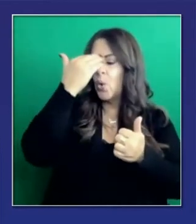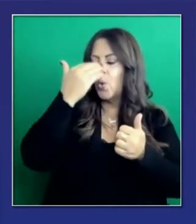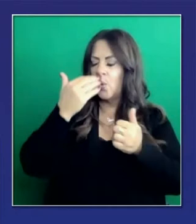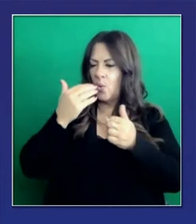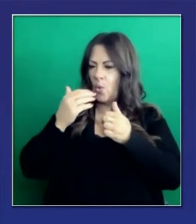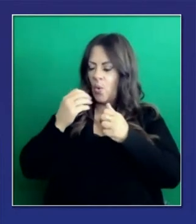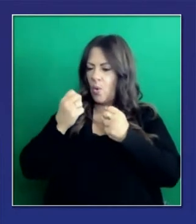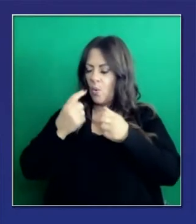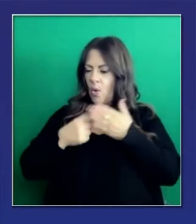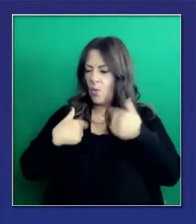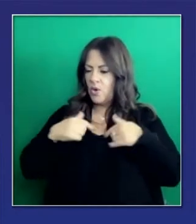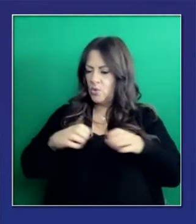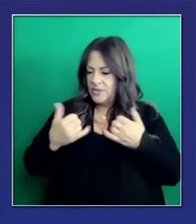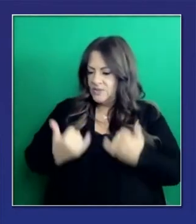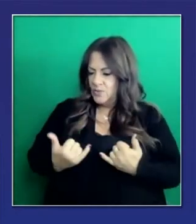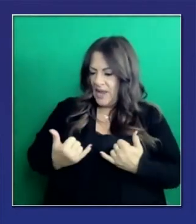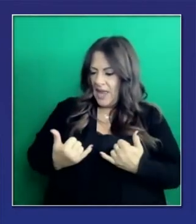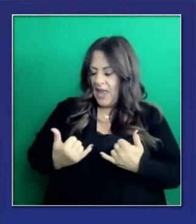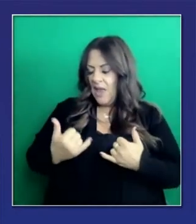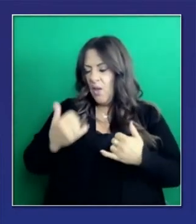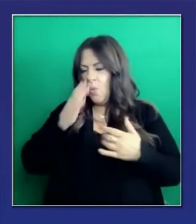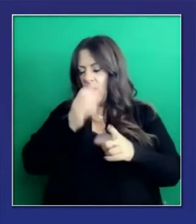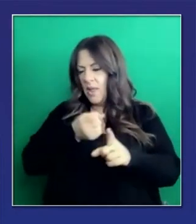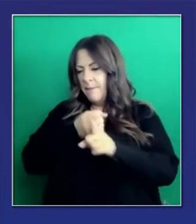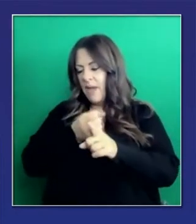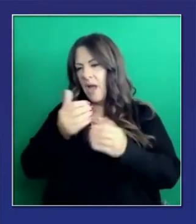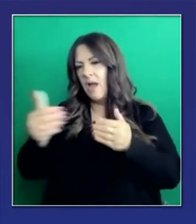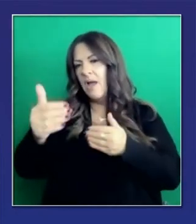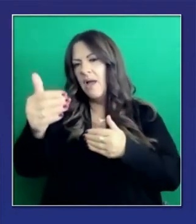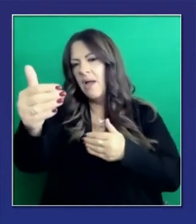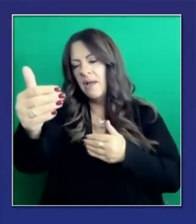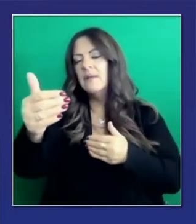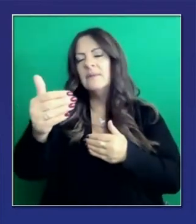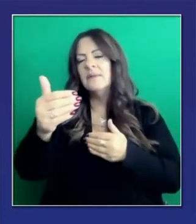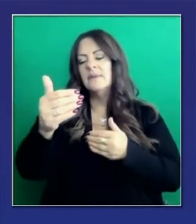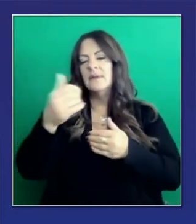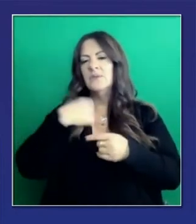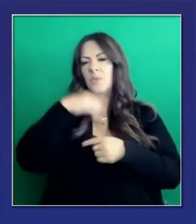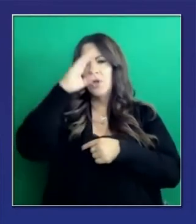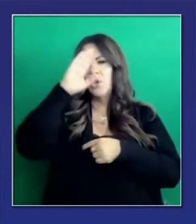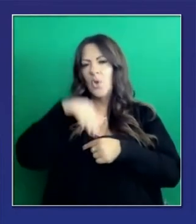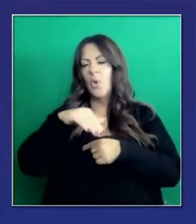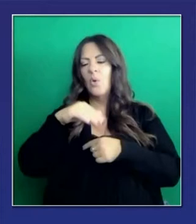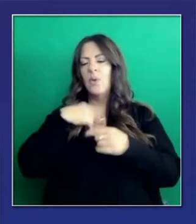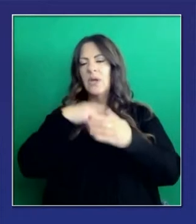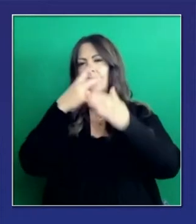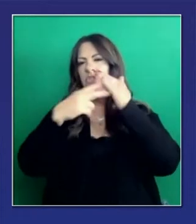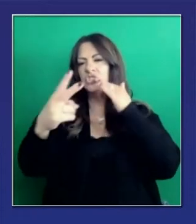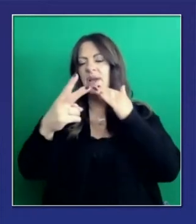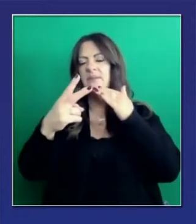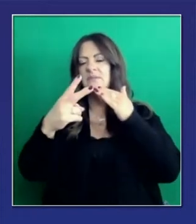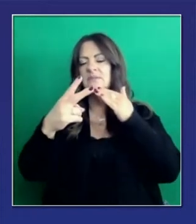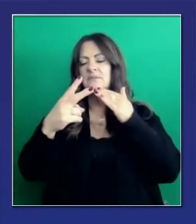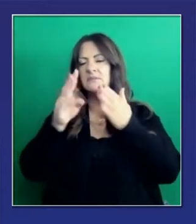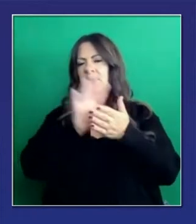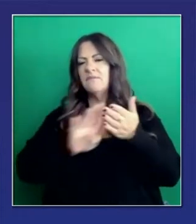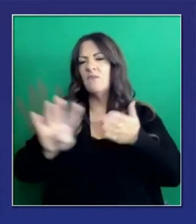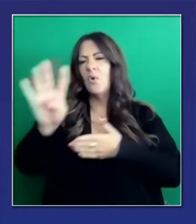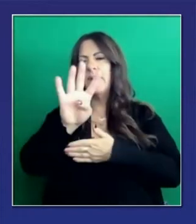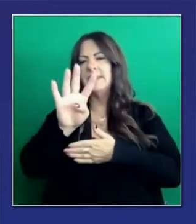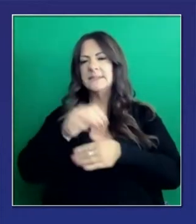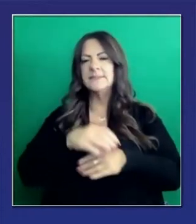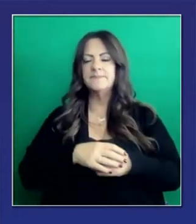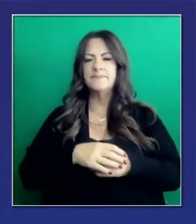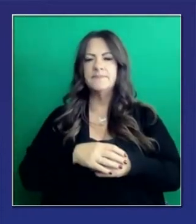esas regiones en cuatro semanas. Lo usamos porque los casos de hoy nos ayuda a proyectar esas